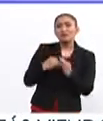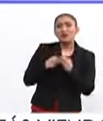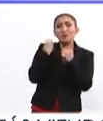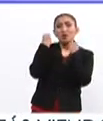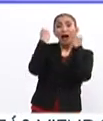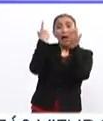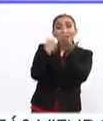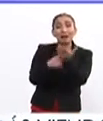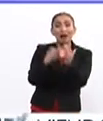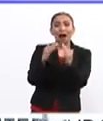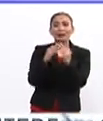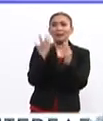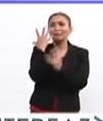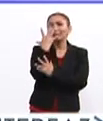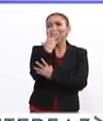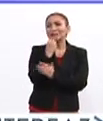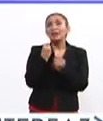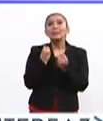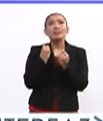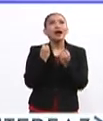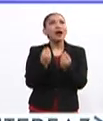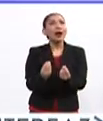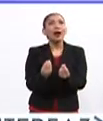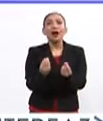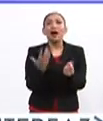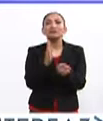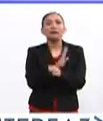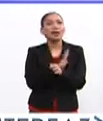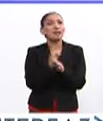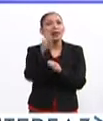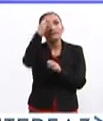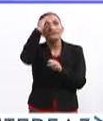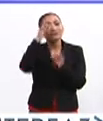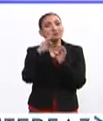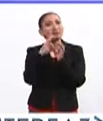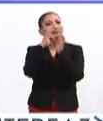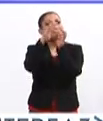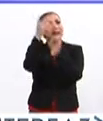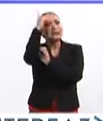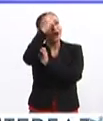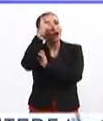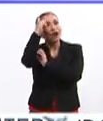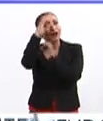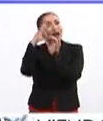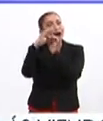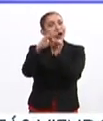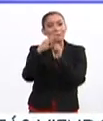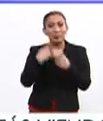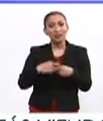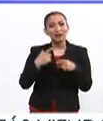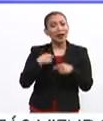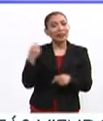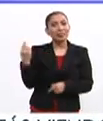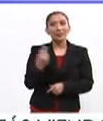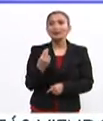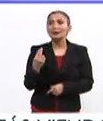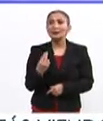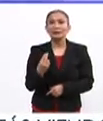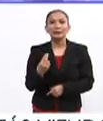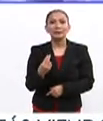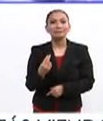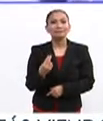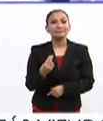en tu hogar, otorga beneficios psicológicos. Las personas necesitan